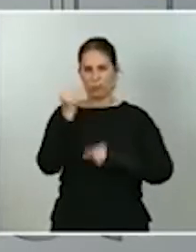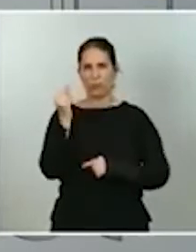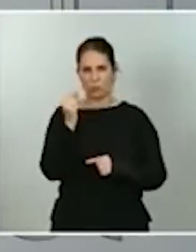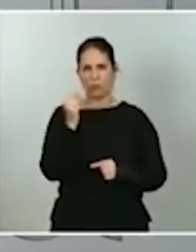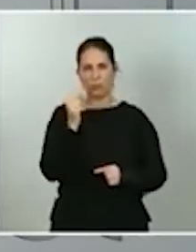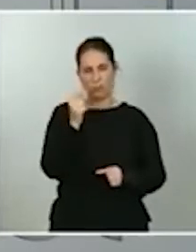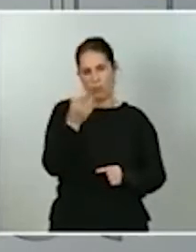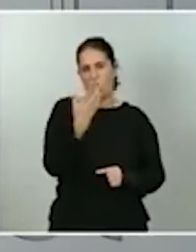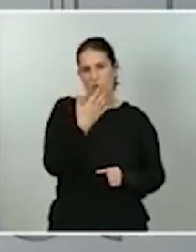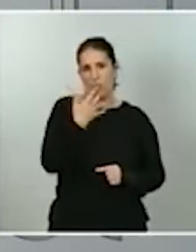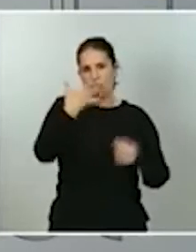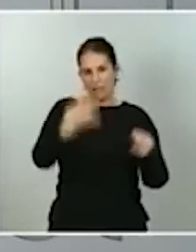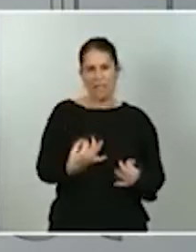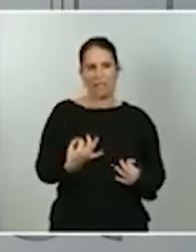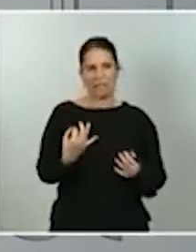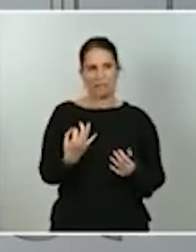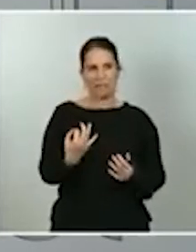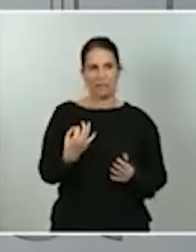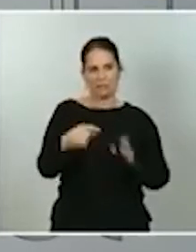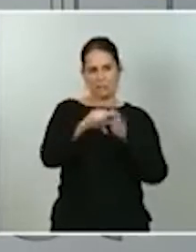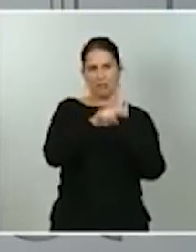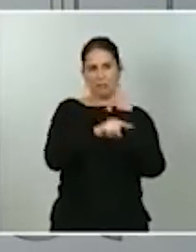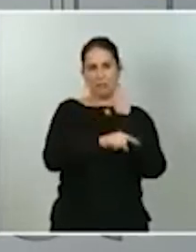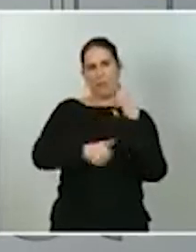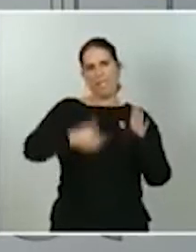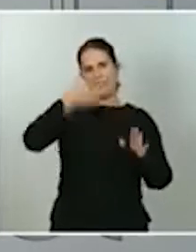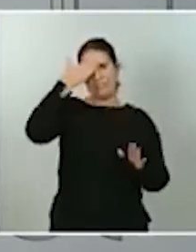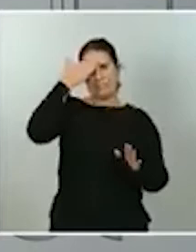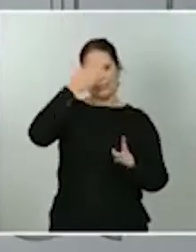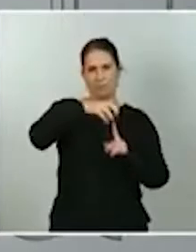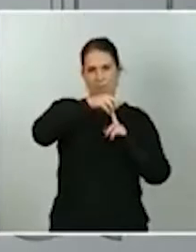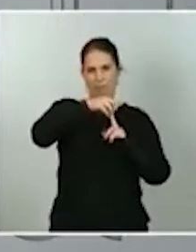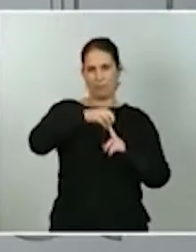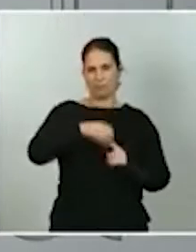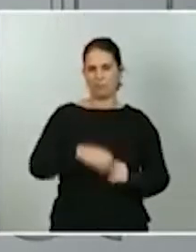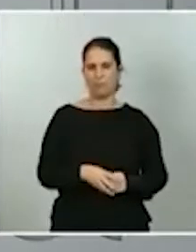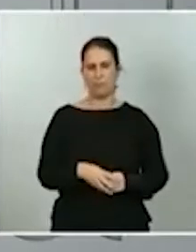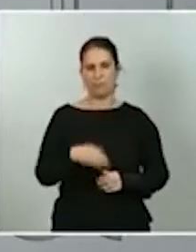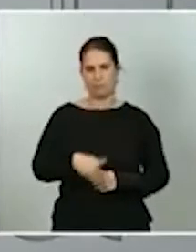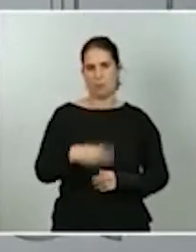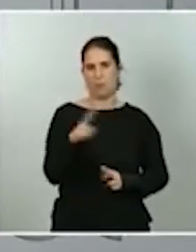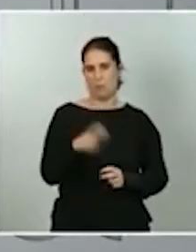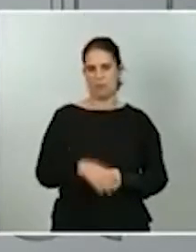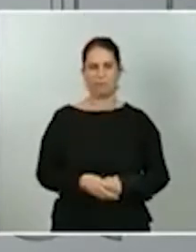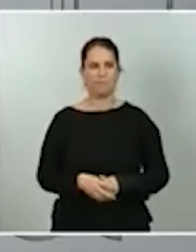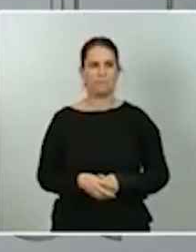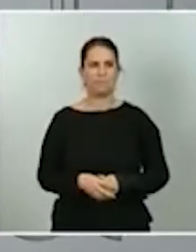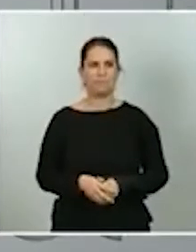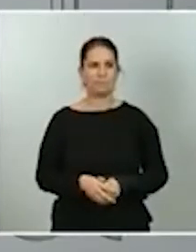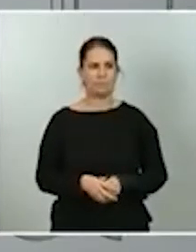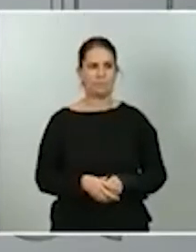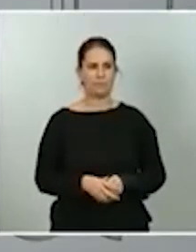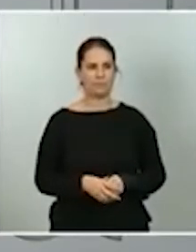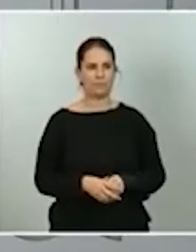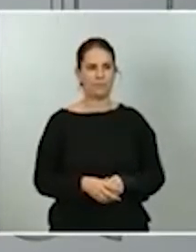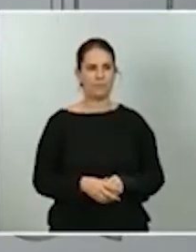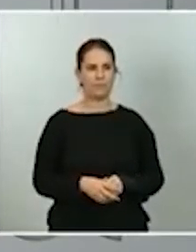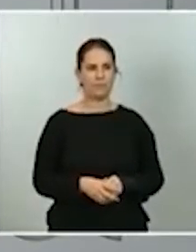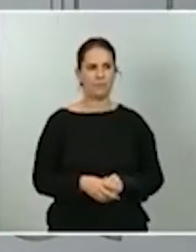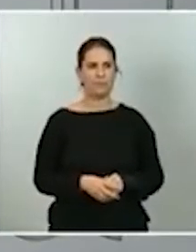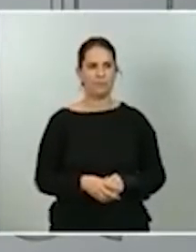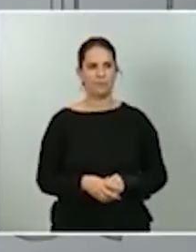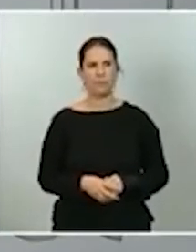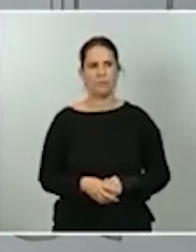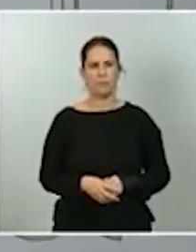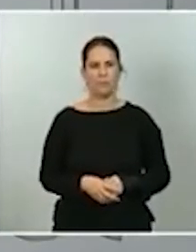cuáles son las directrices maestras que marcan estas nuevas cuentas públicas. Y en relación con los pronunciamientos del Tribunal